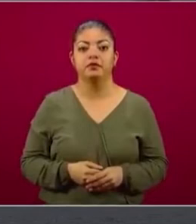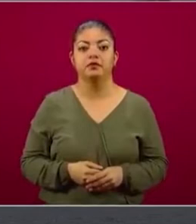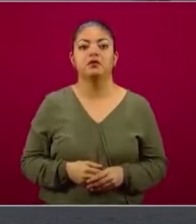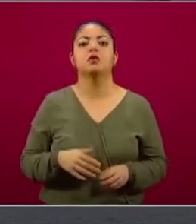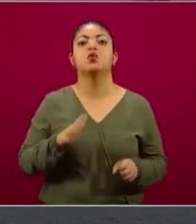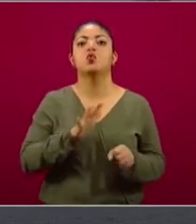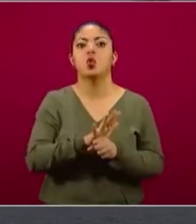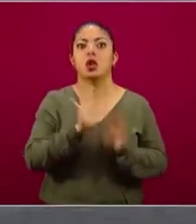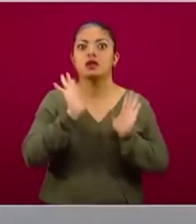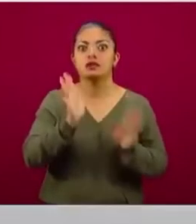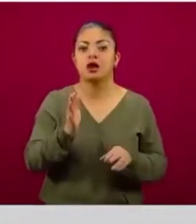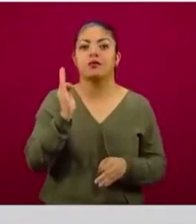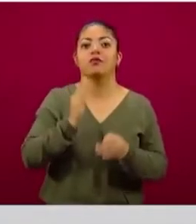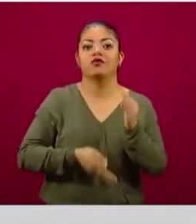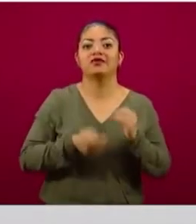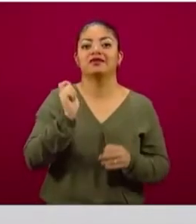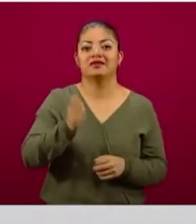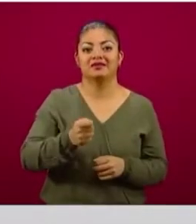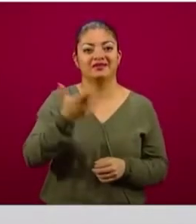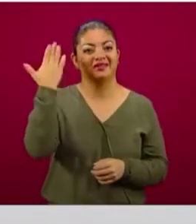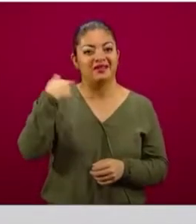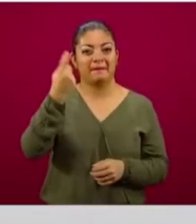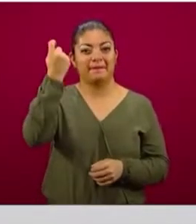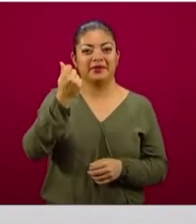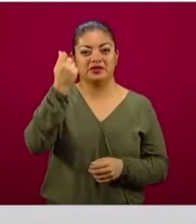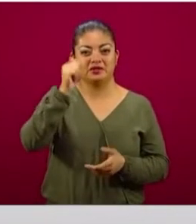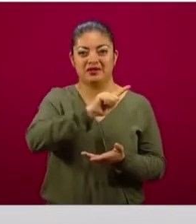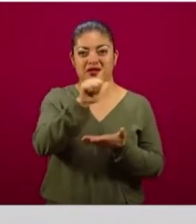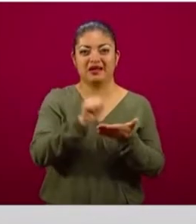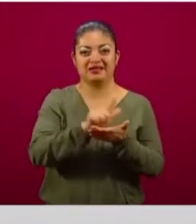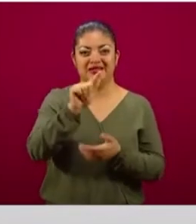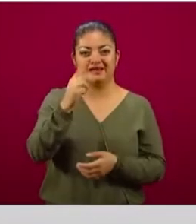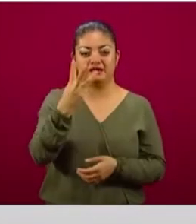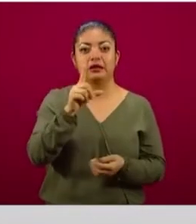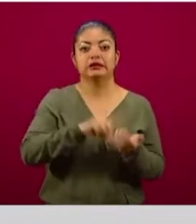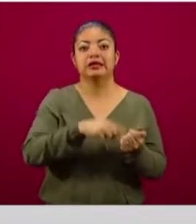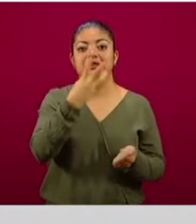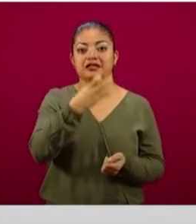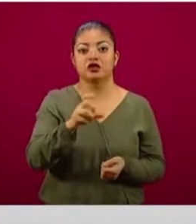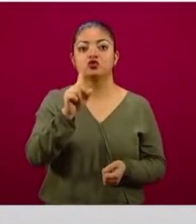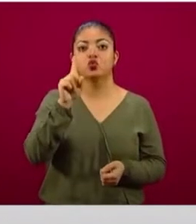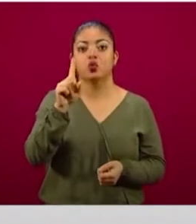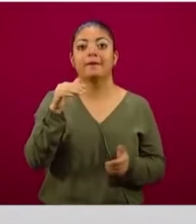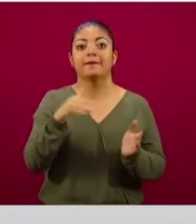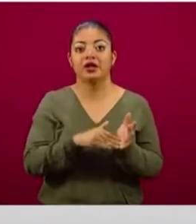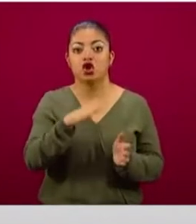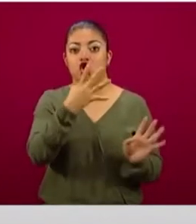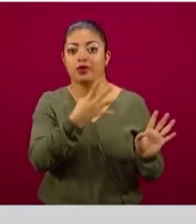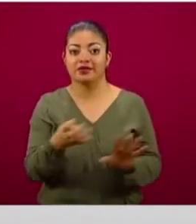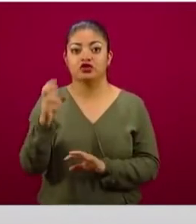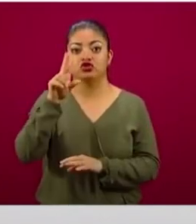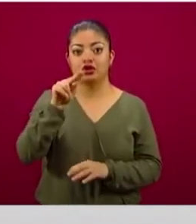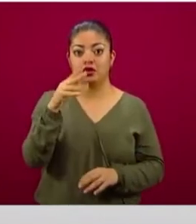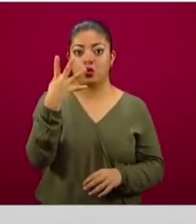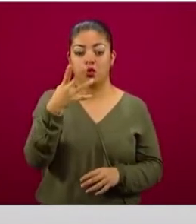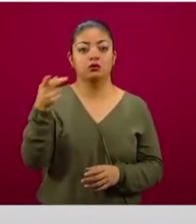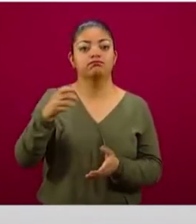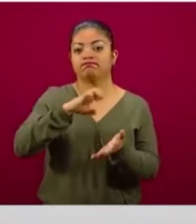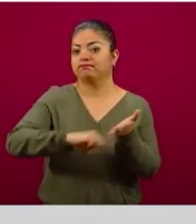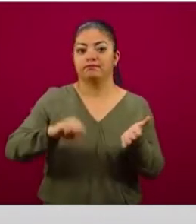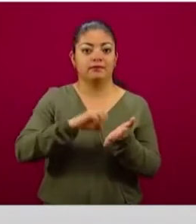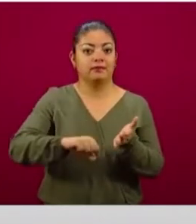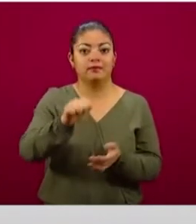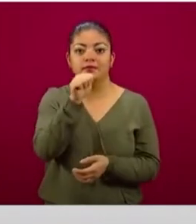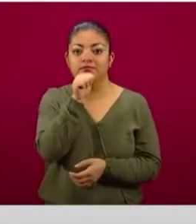En los pensionados de la ley del 73, que son 301 mil 984, no se les realizó la retención